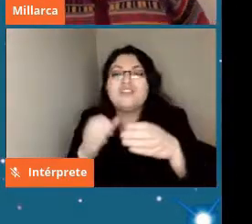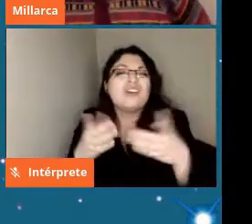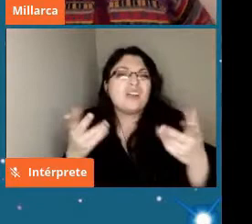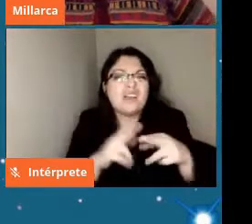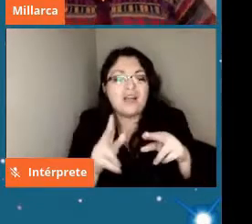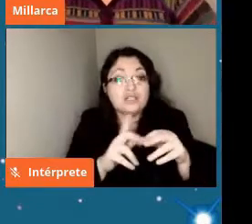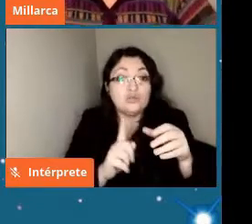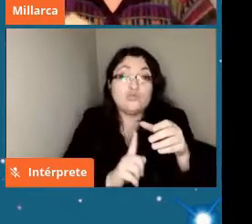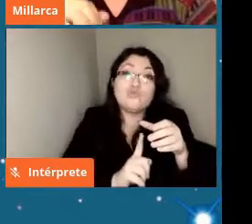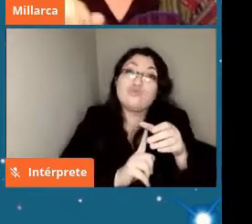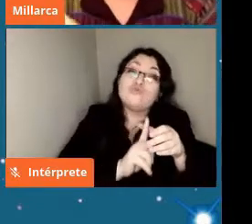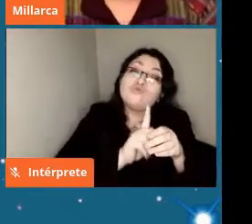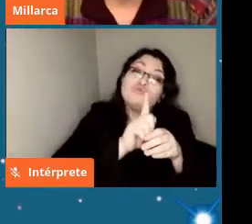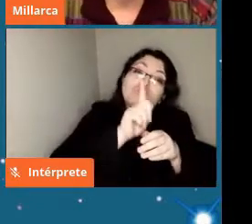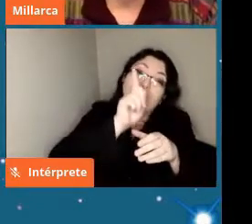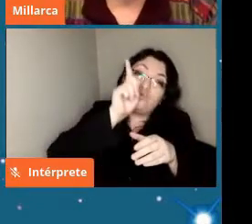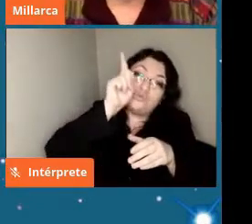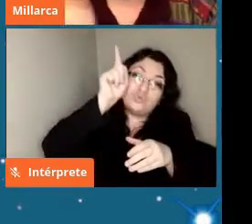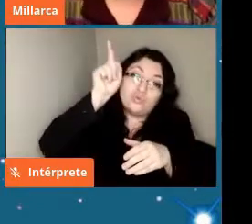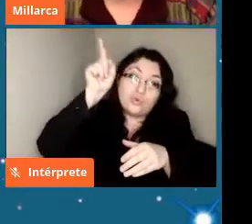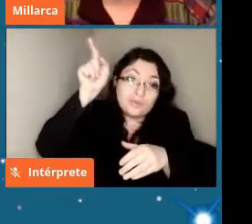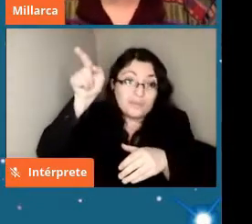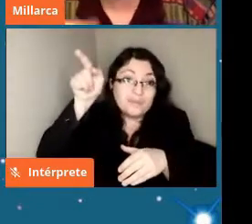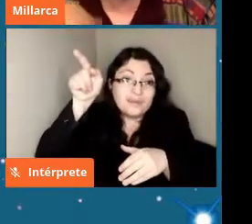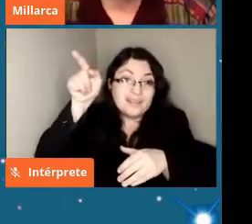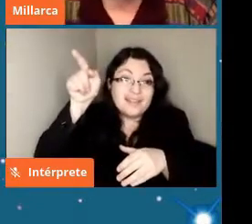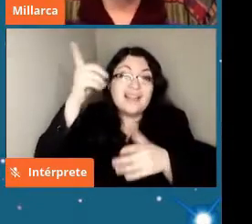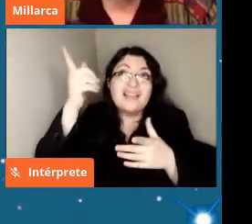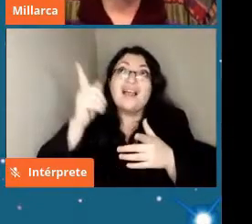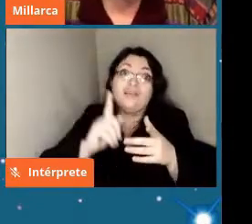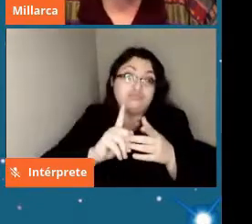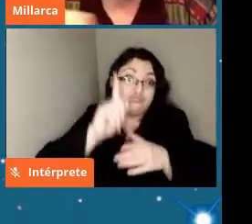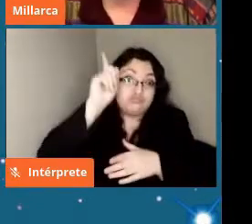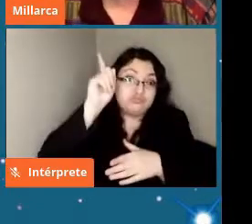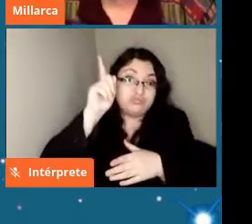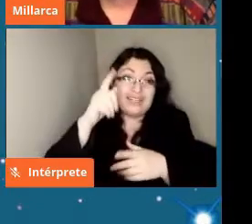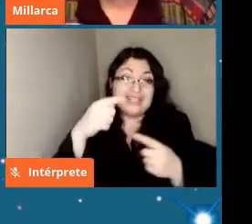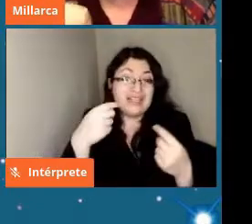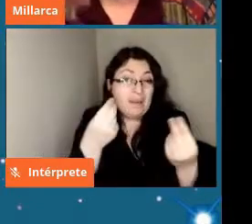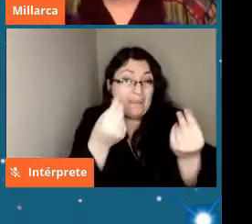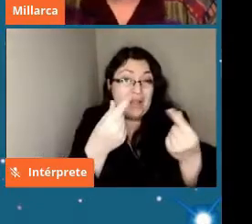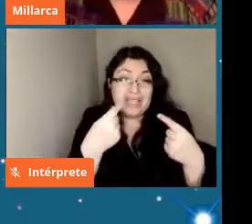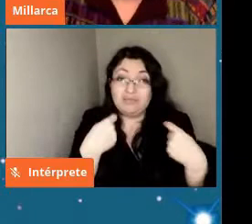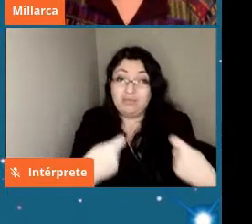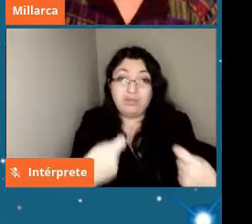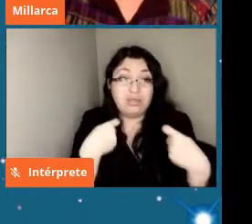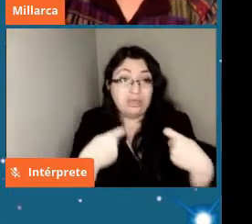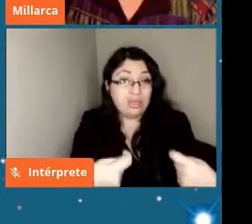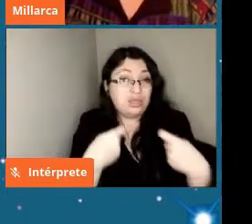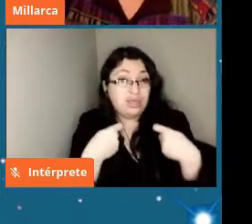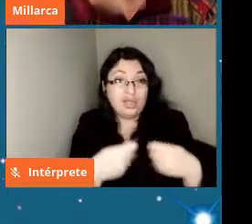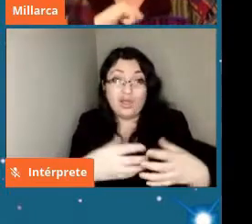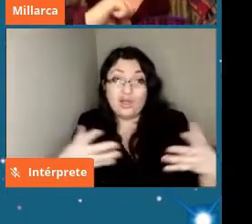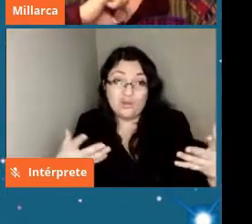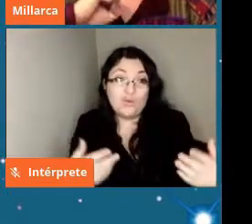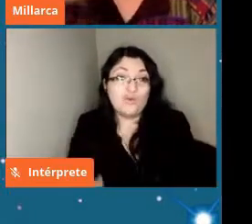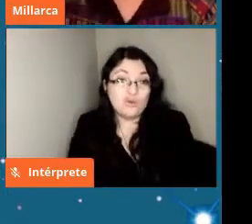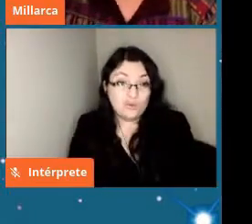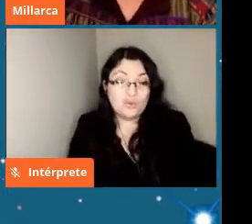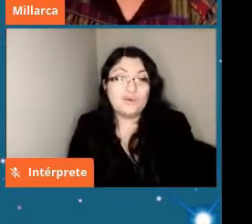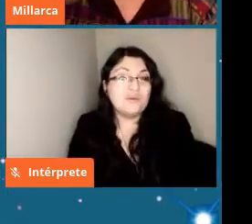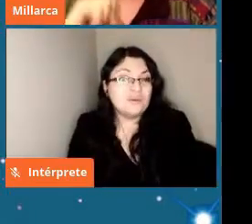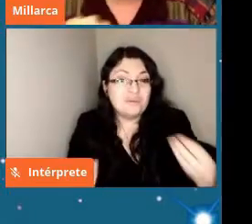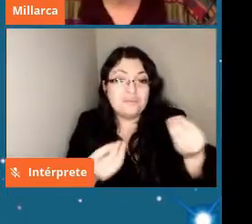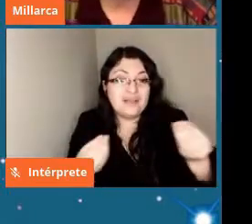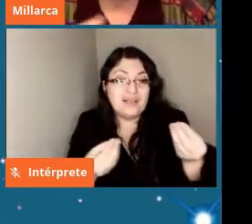al espacio gastan mucha plata para llegar a tener este pedacito de